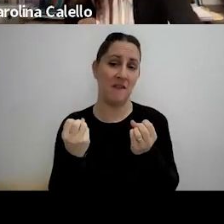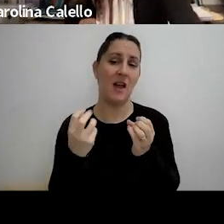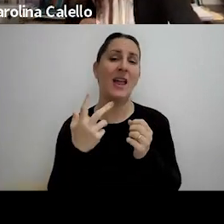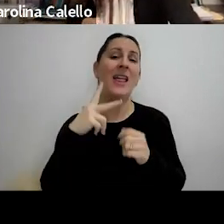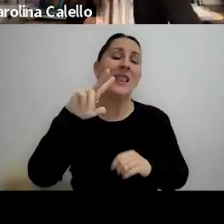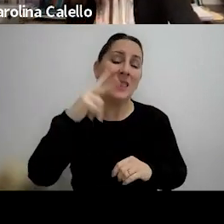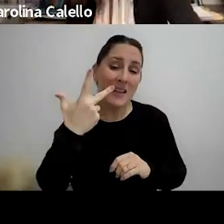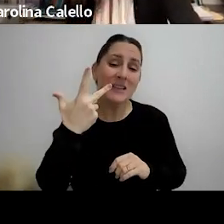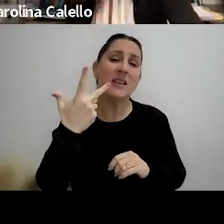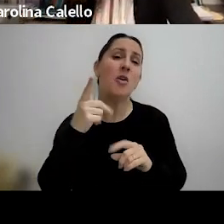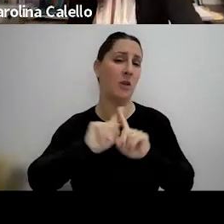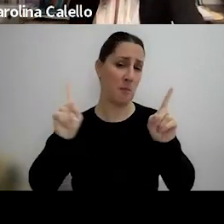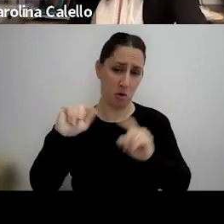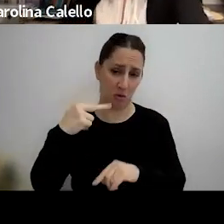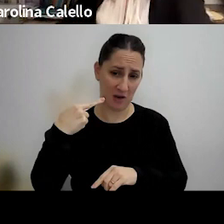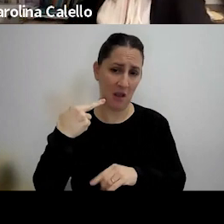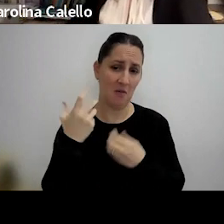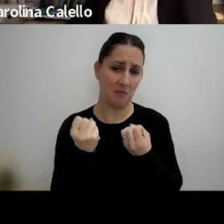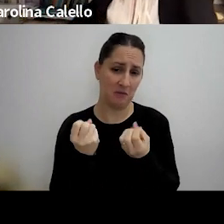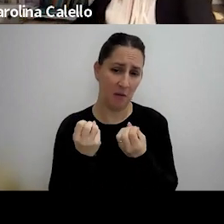tampoco se puede a terceros pero